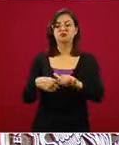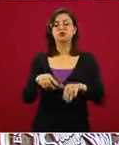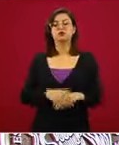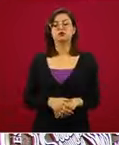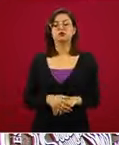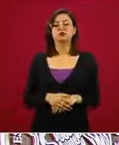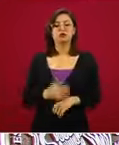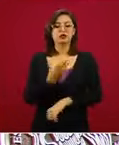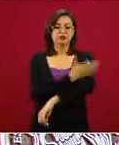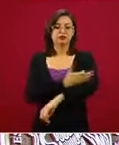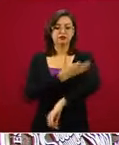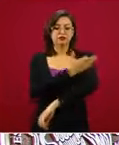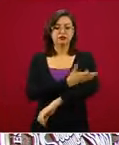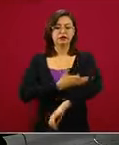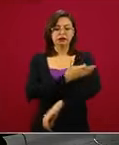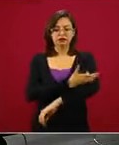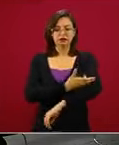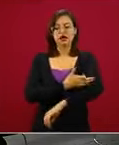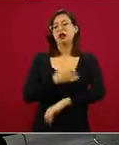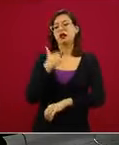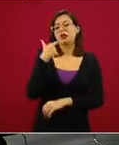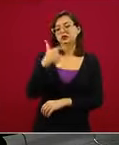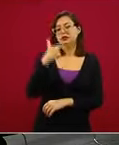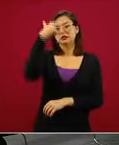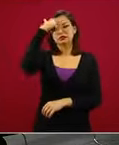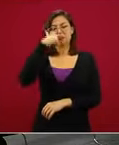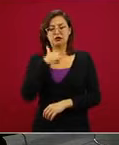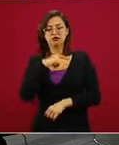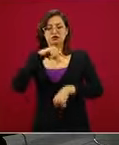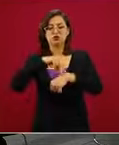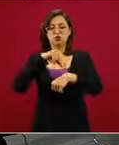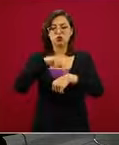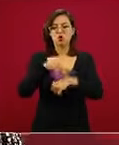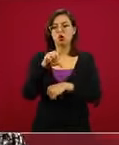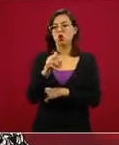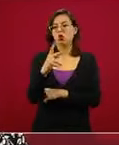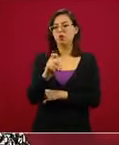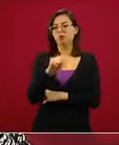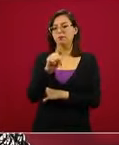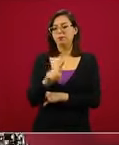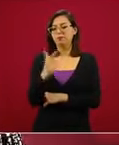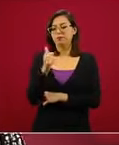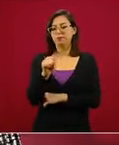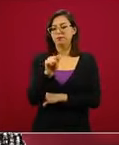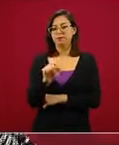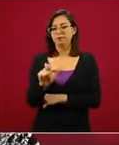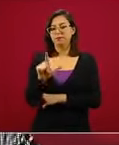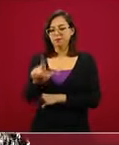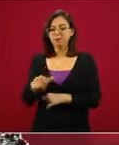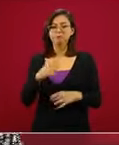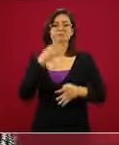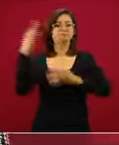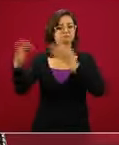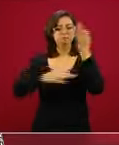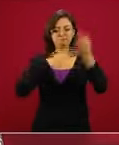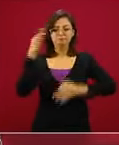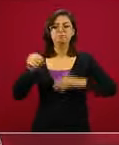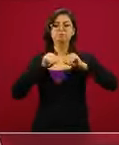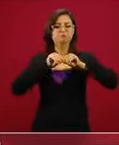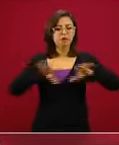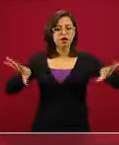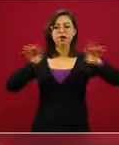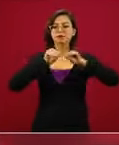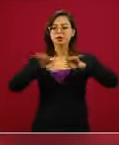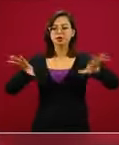de la conferencia del doctor López-Gatell. Y vamos a estarle dando una gran publicidad, estoy segura que nuestros